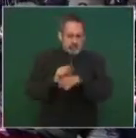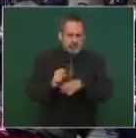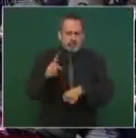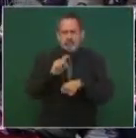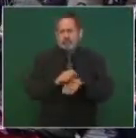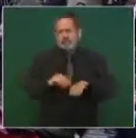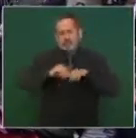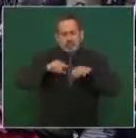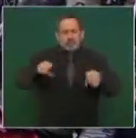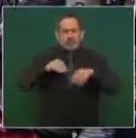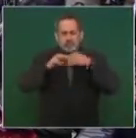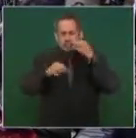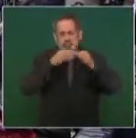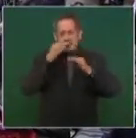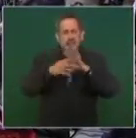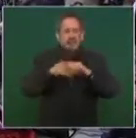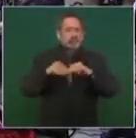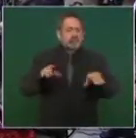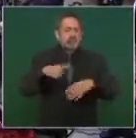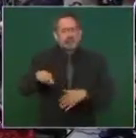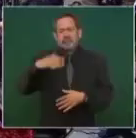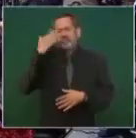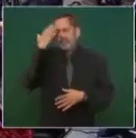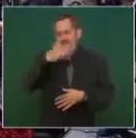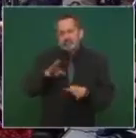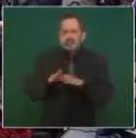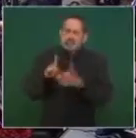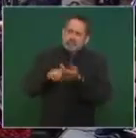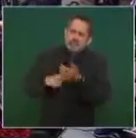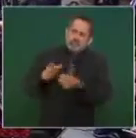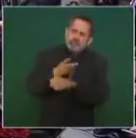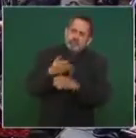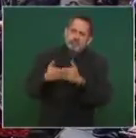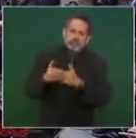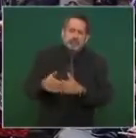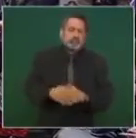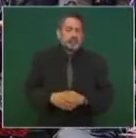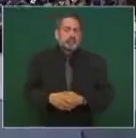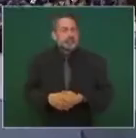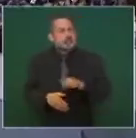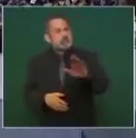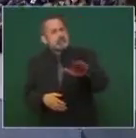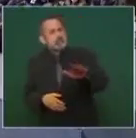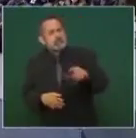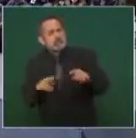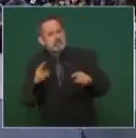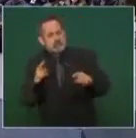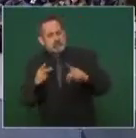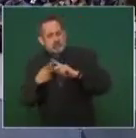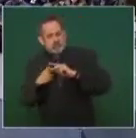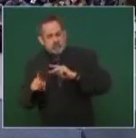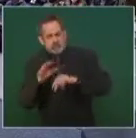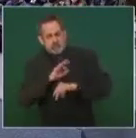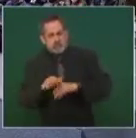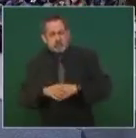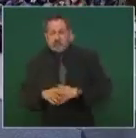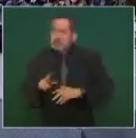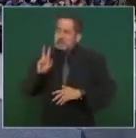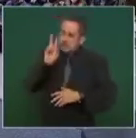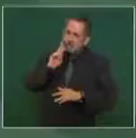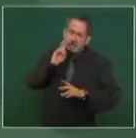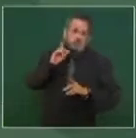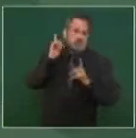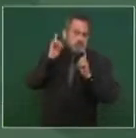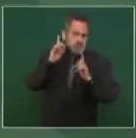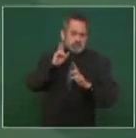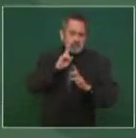para que la población y todos sepan cuál es el avance de la línea 12. ¿A noviembre podría estar ya en operaciones, doctor? Pues vamos a esperar que así